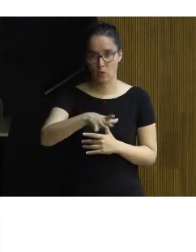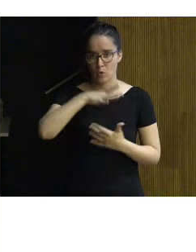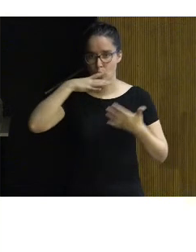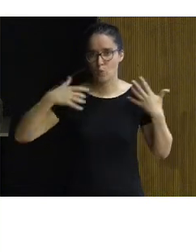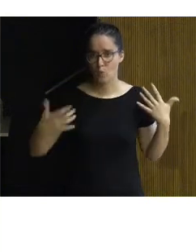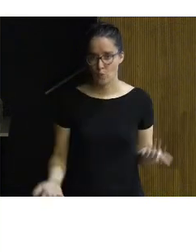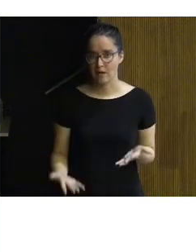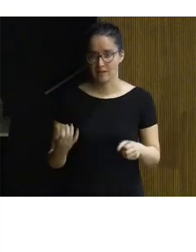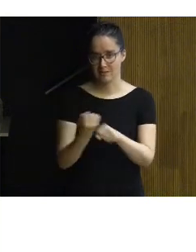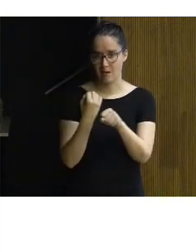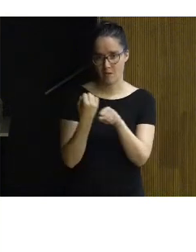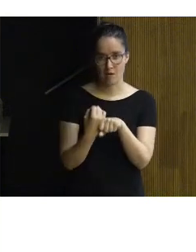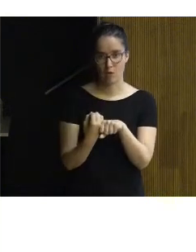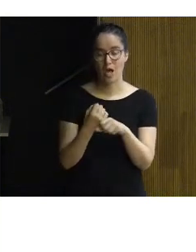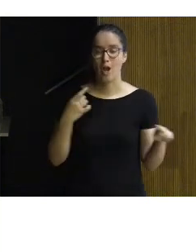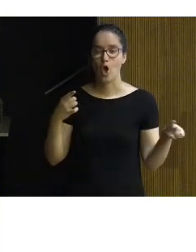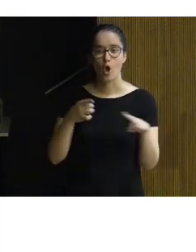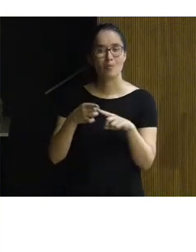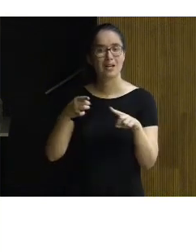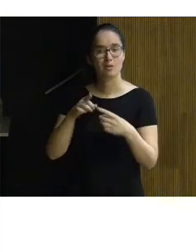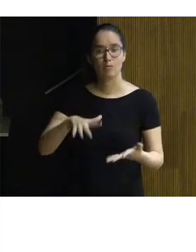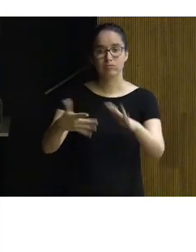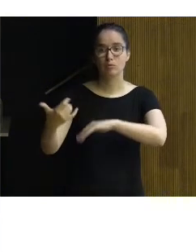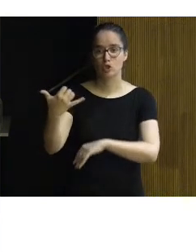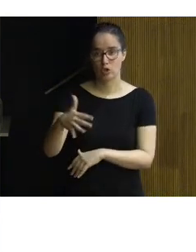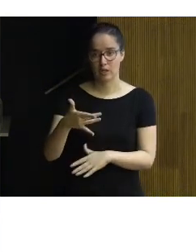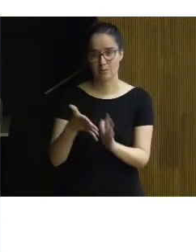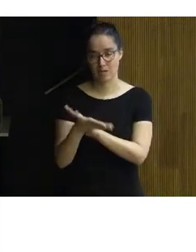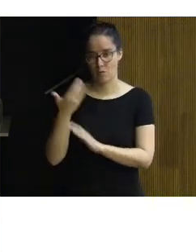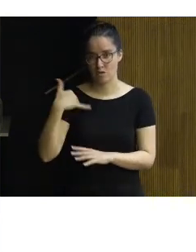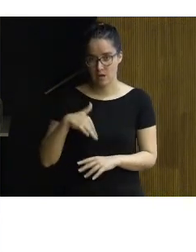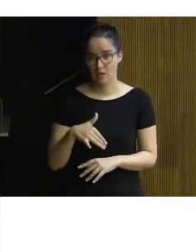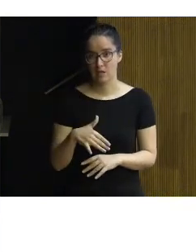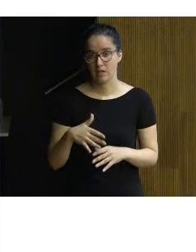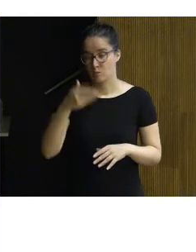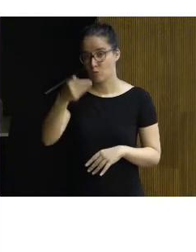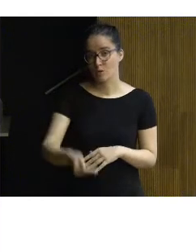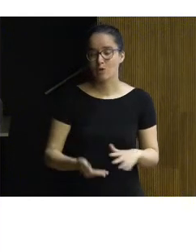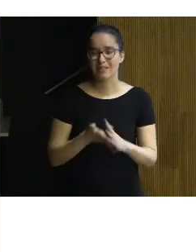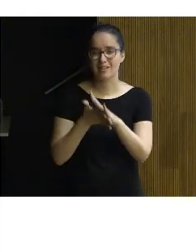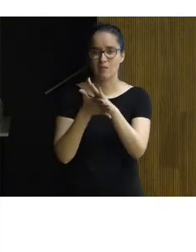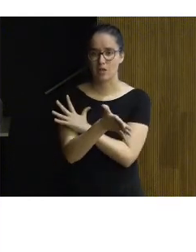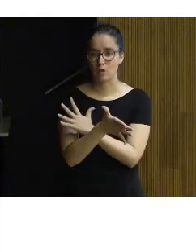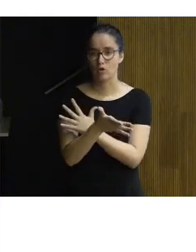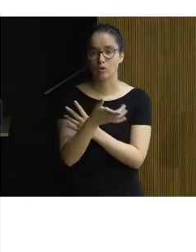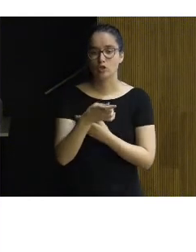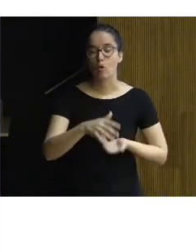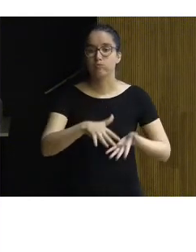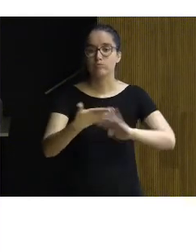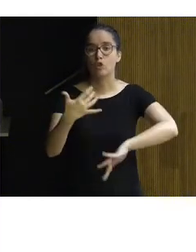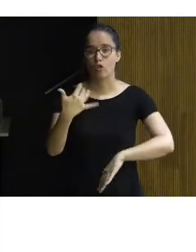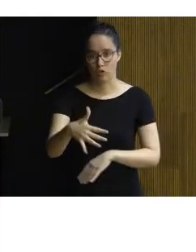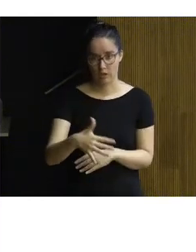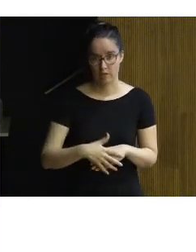de este trabajo, el objeto y campo de aplicación que ya os he explicado. Es importante definir dónde estás actuando.